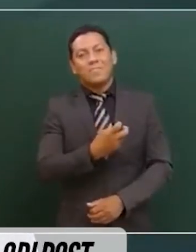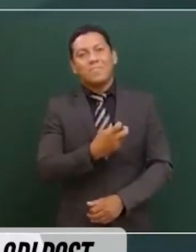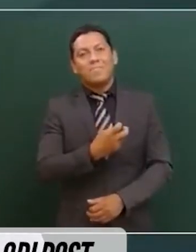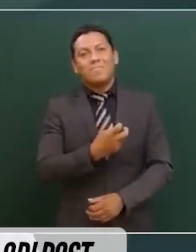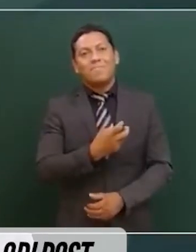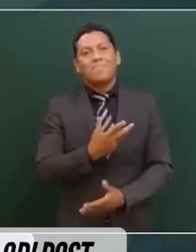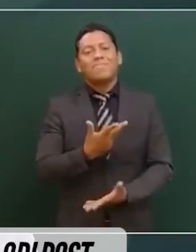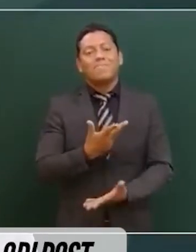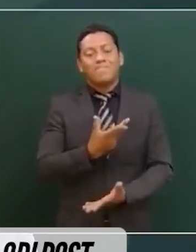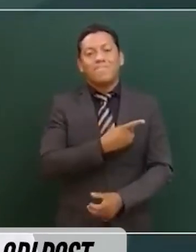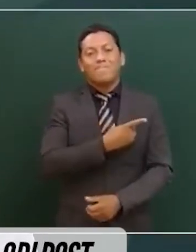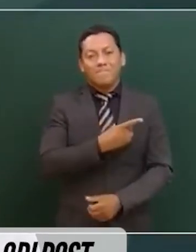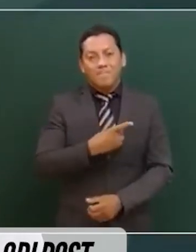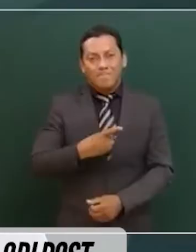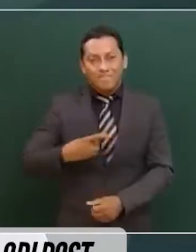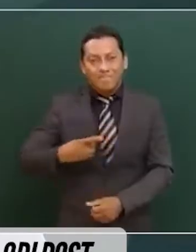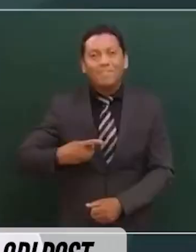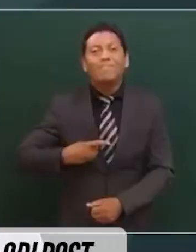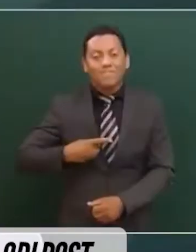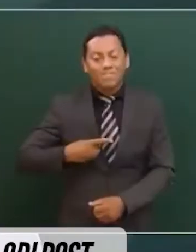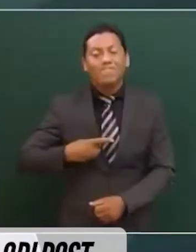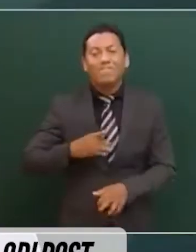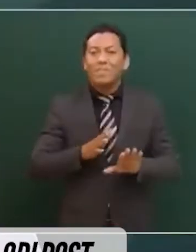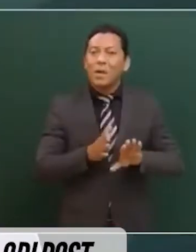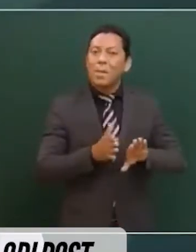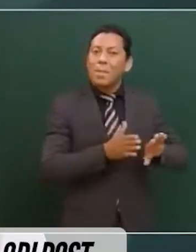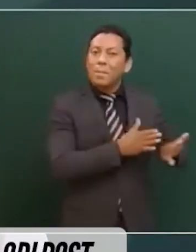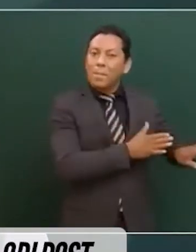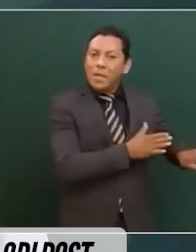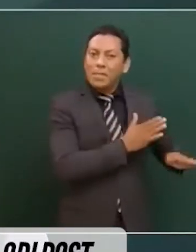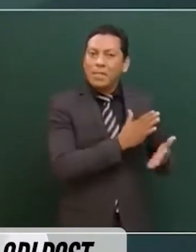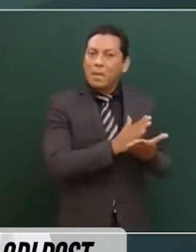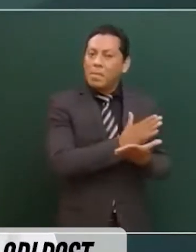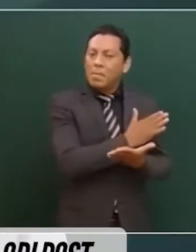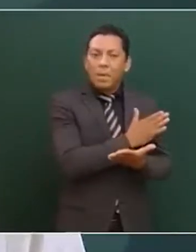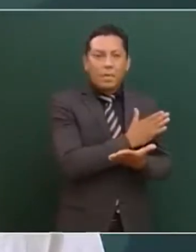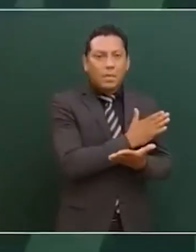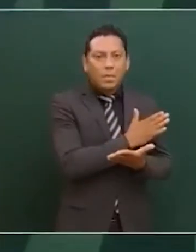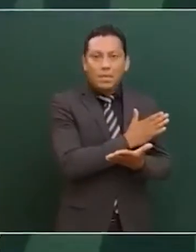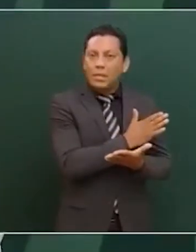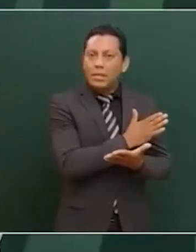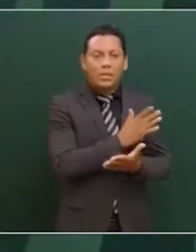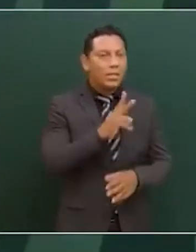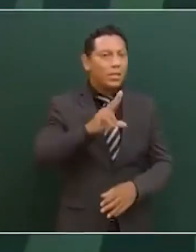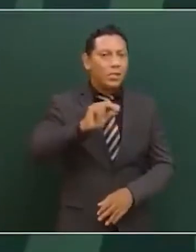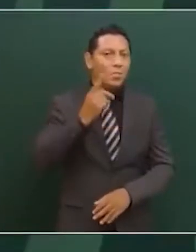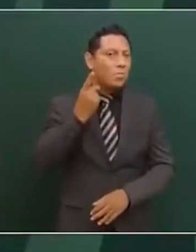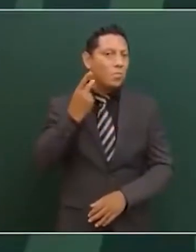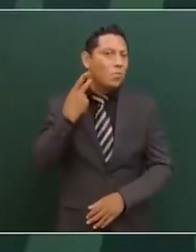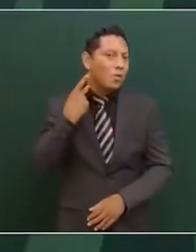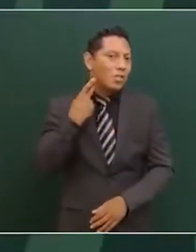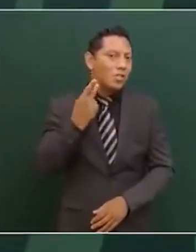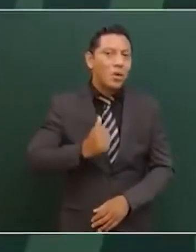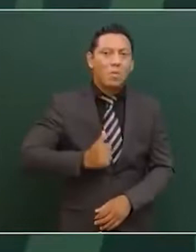debe quedar de lado. Nada de politización,